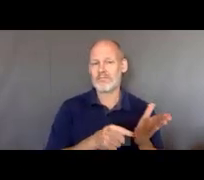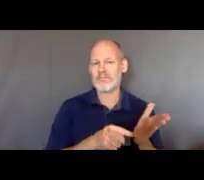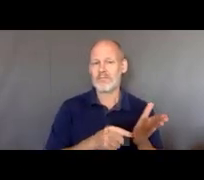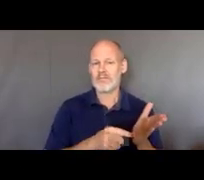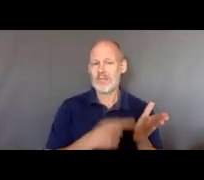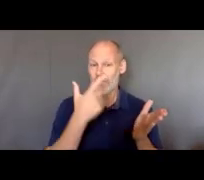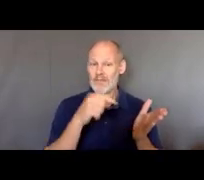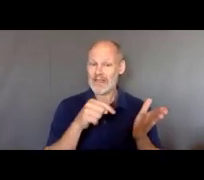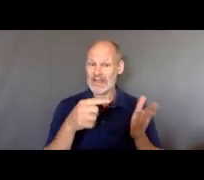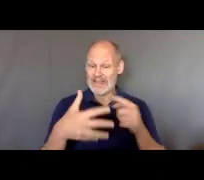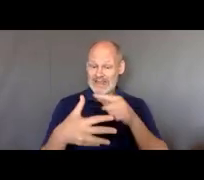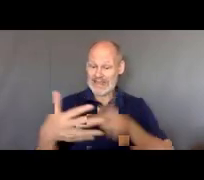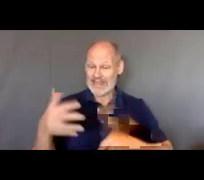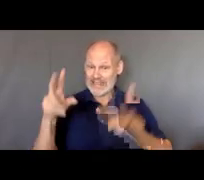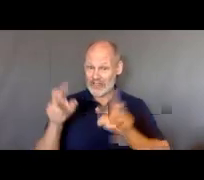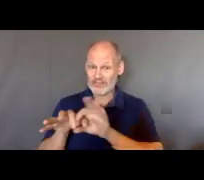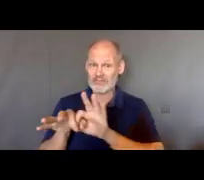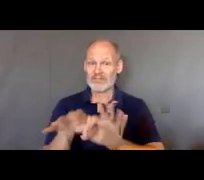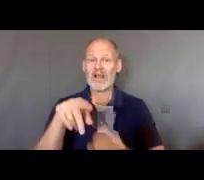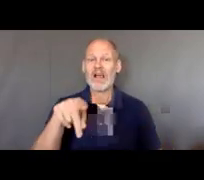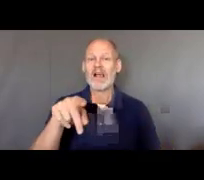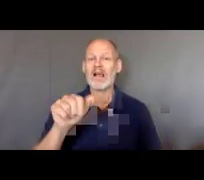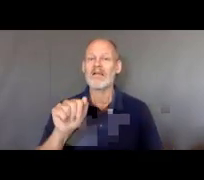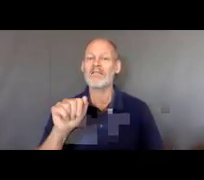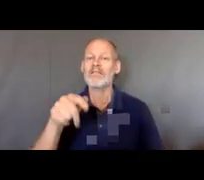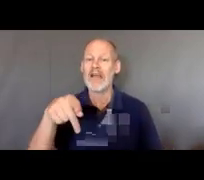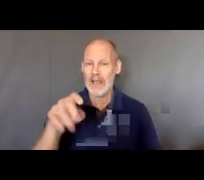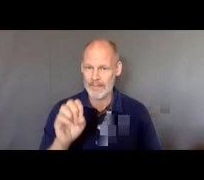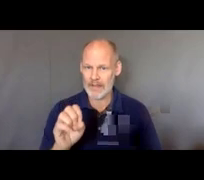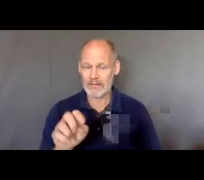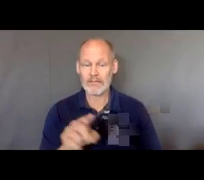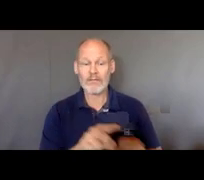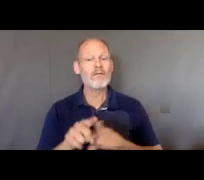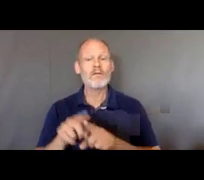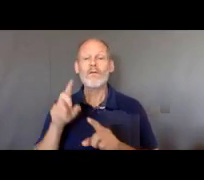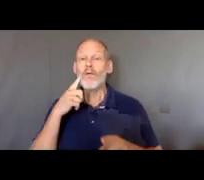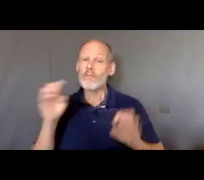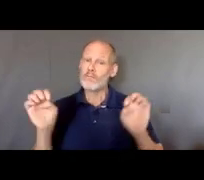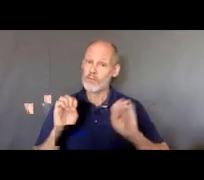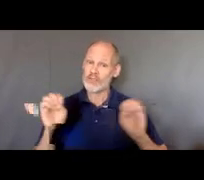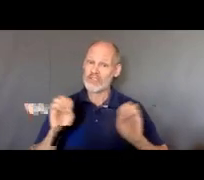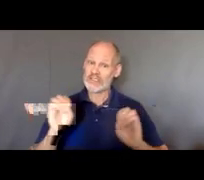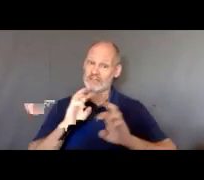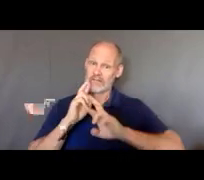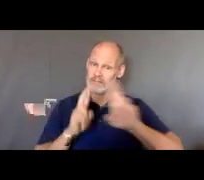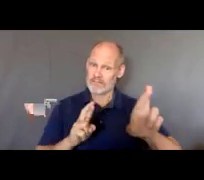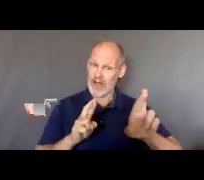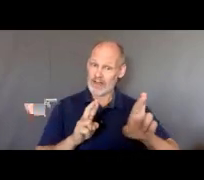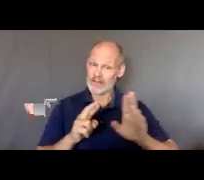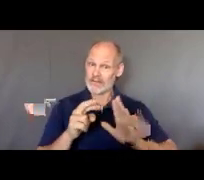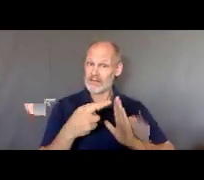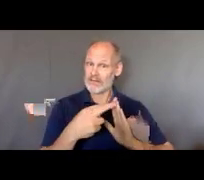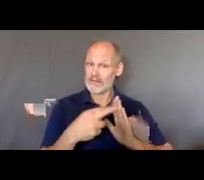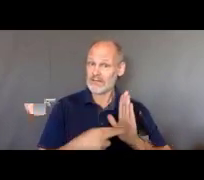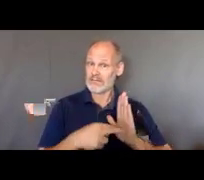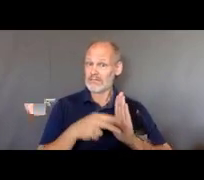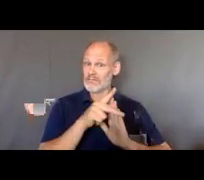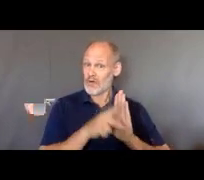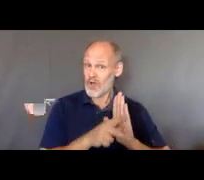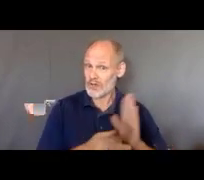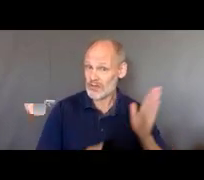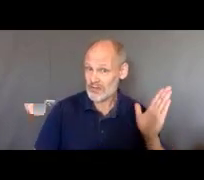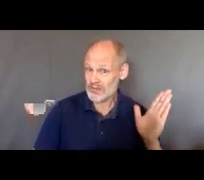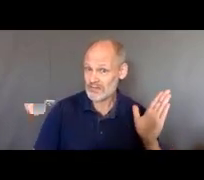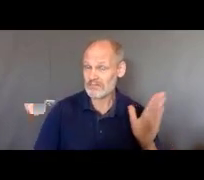Y también tiene que haber información sobre protocolos de respuesta a emergencia, servicios de transición y evaluaciones